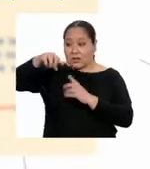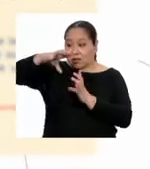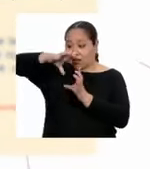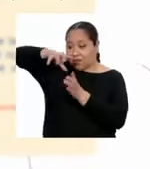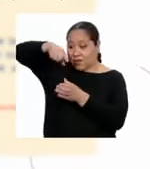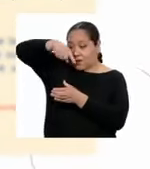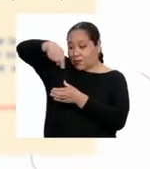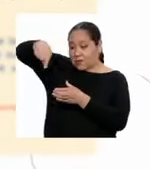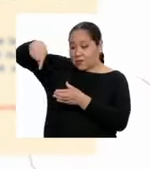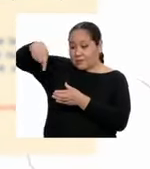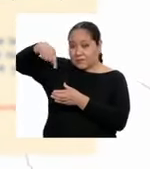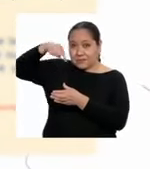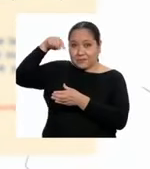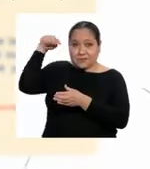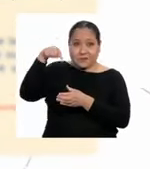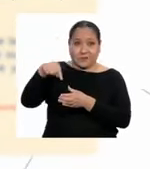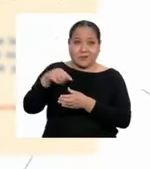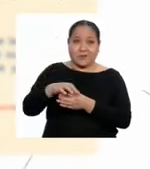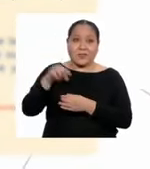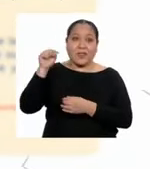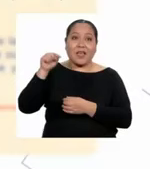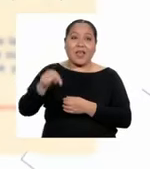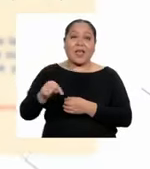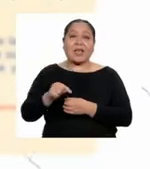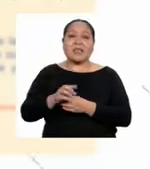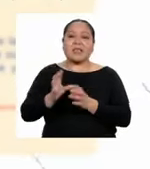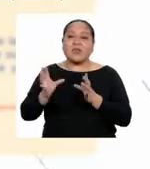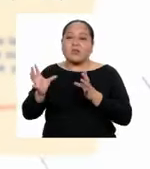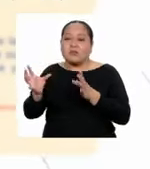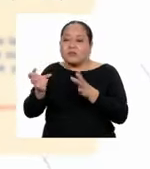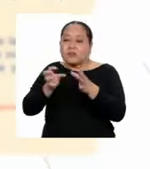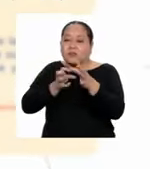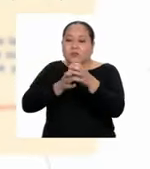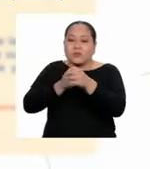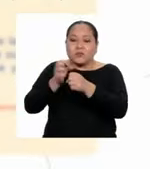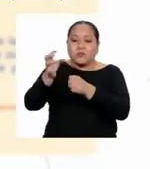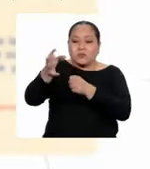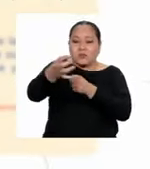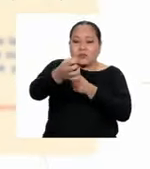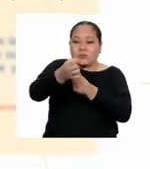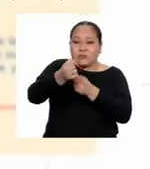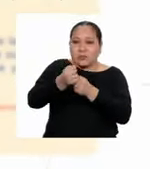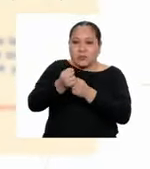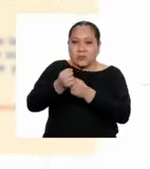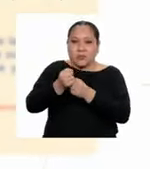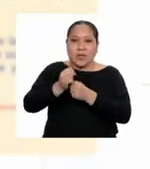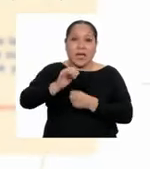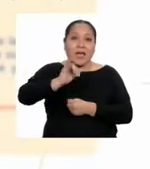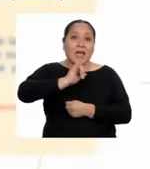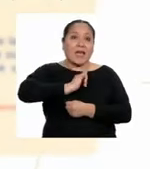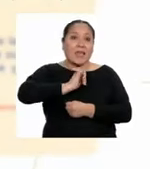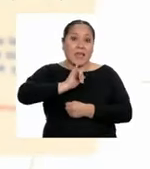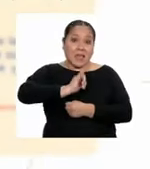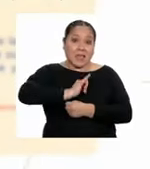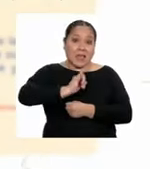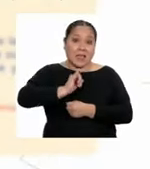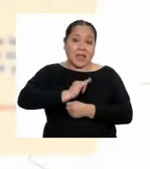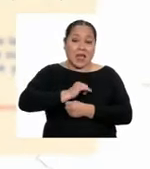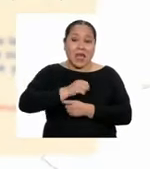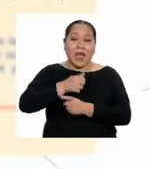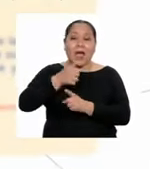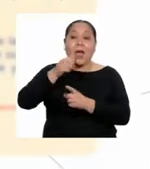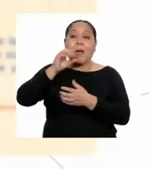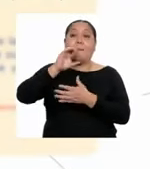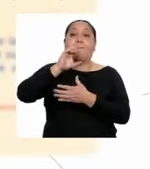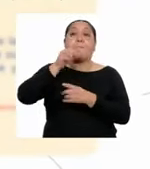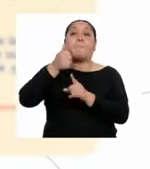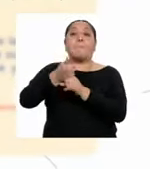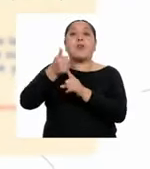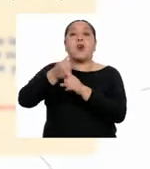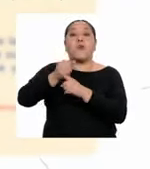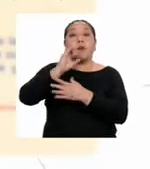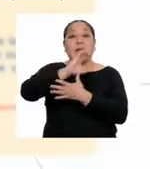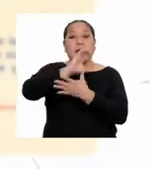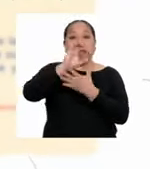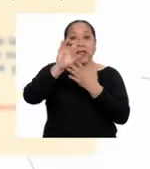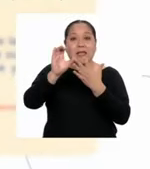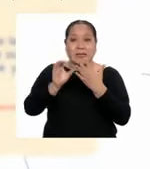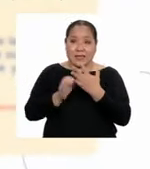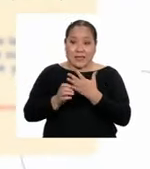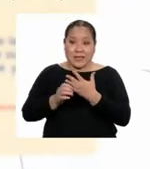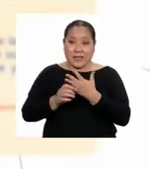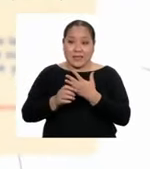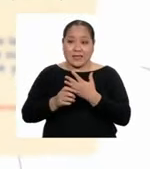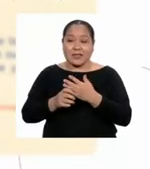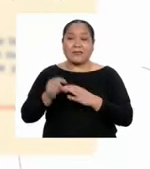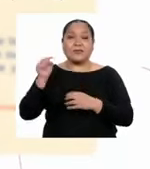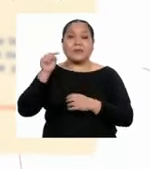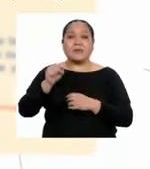tomadas estas últimas como reagrupamientos que poseen identidad y personalidad propias. Según los elementos